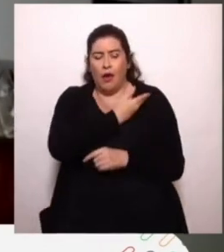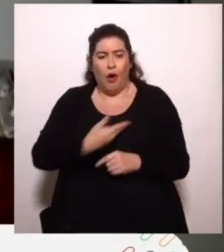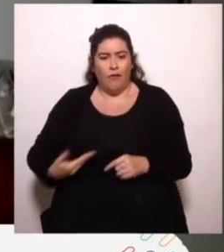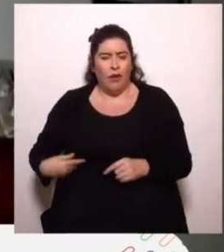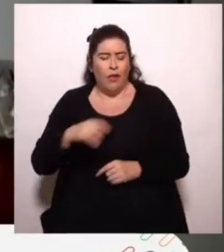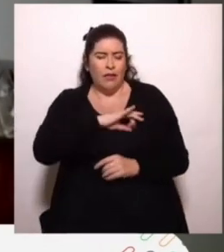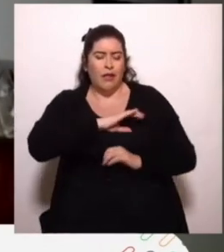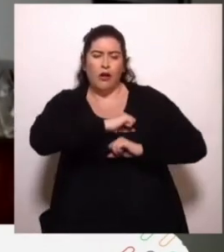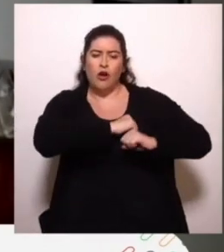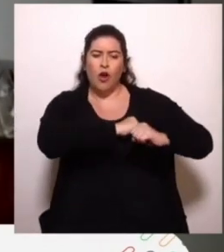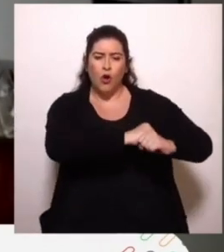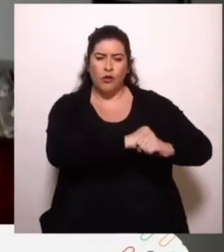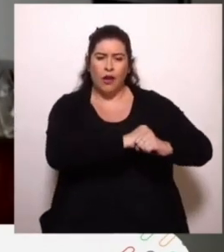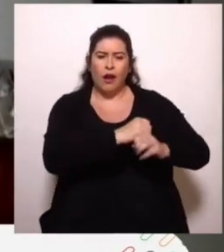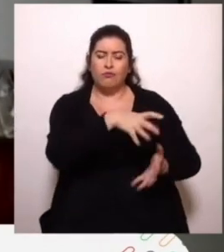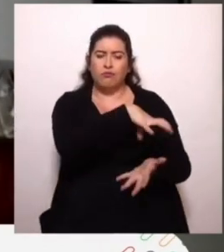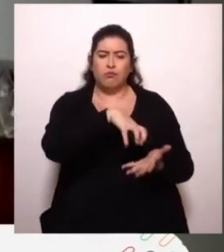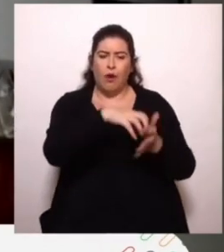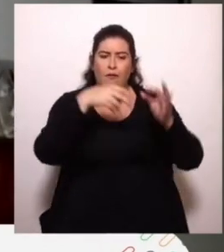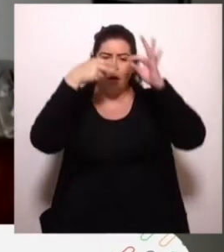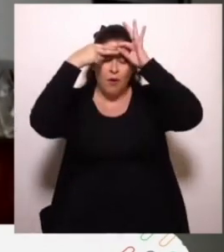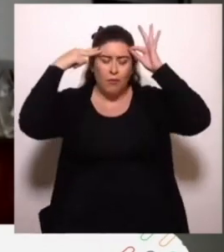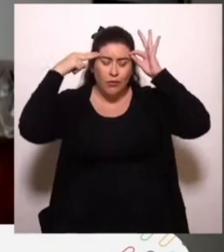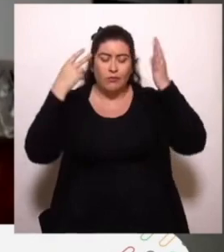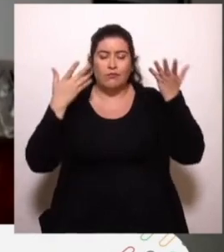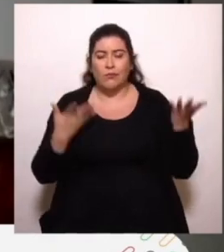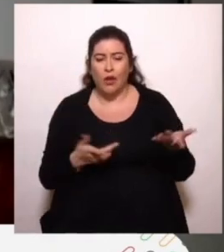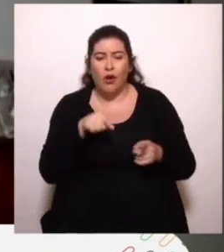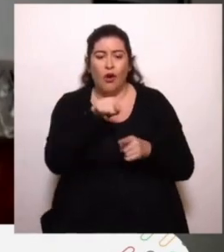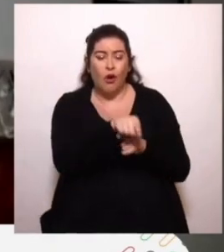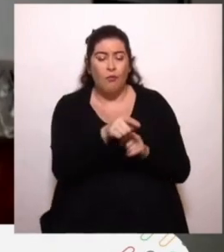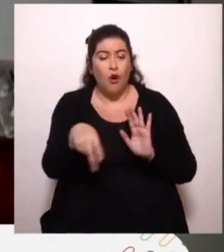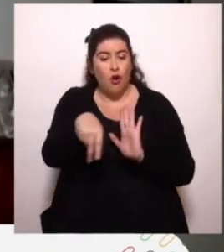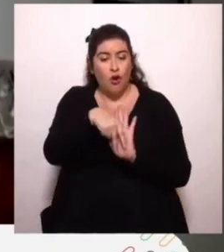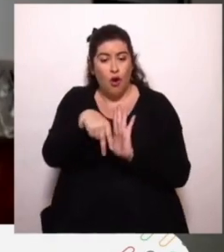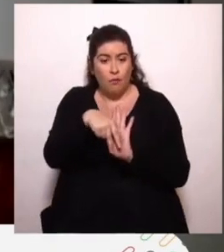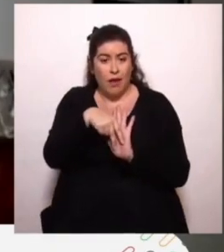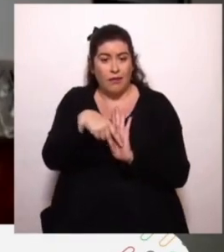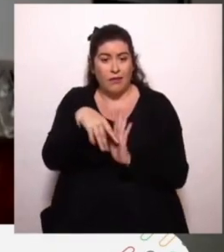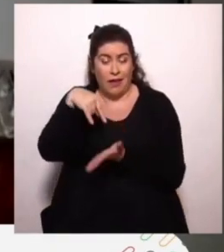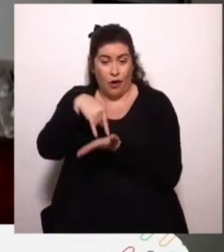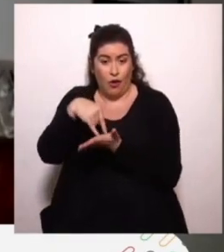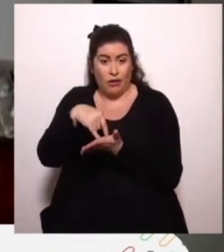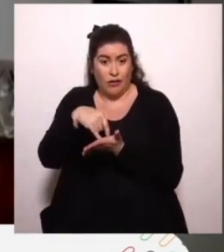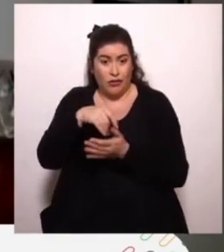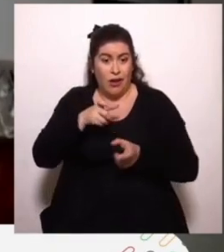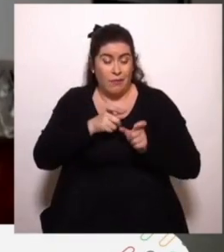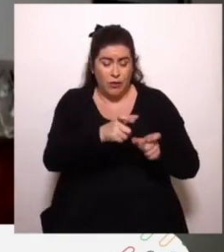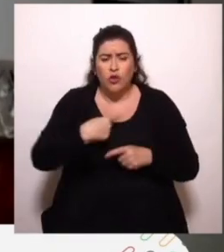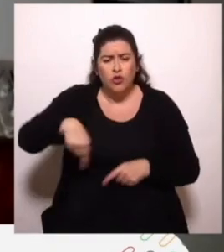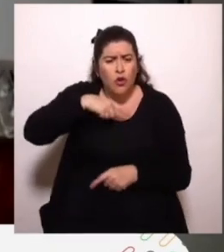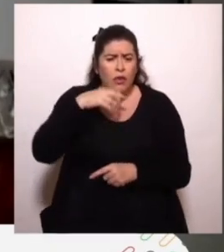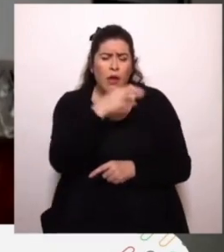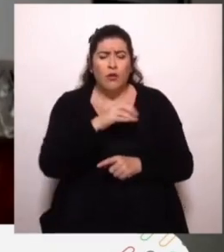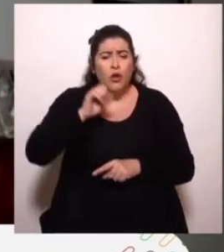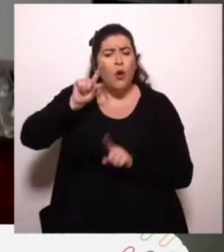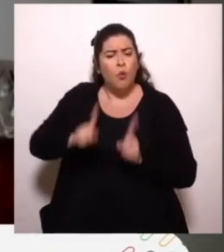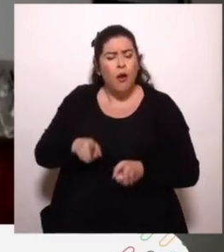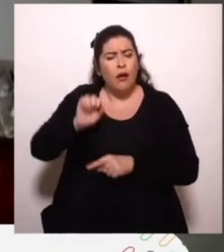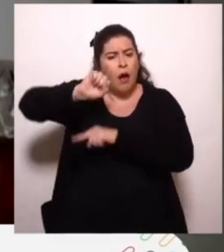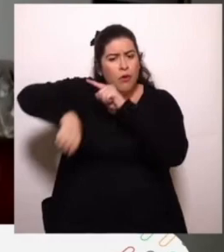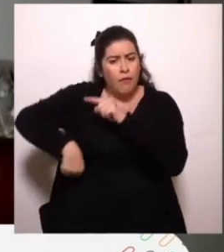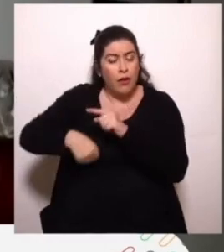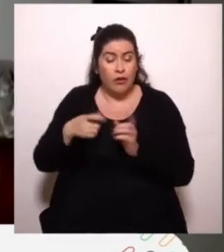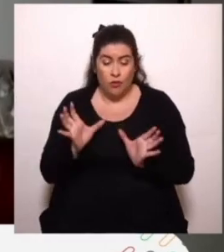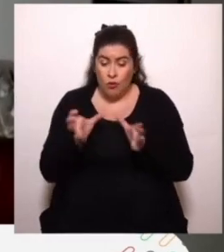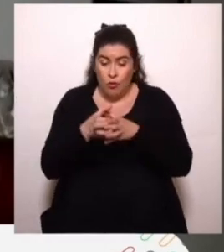Y soy testigo de cómo la clase política aprobó normas represivas en el Congreso, pese a que se los dijimos. Y hoy esas fuerzas políticas